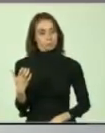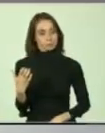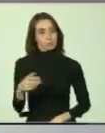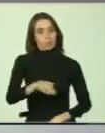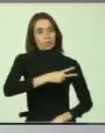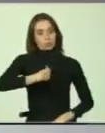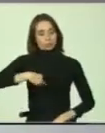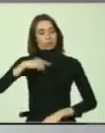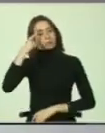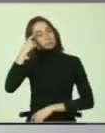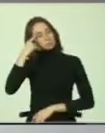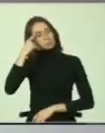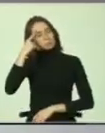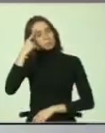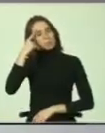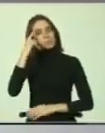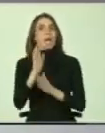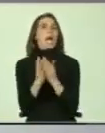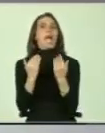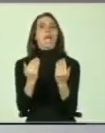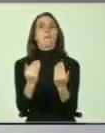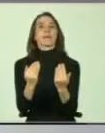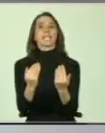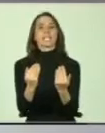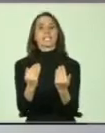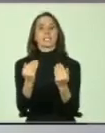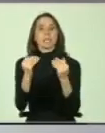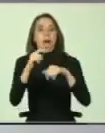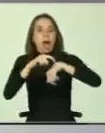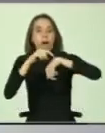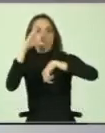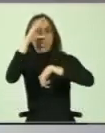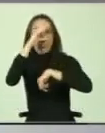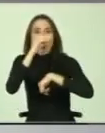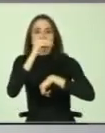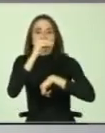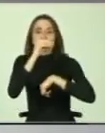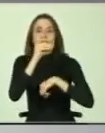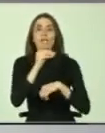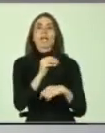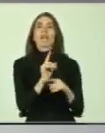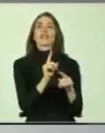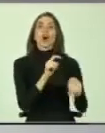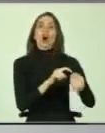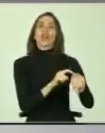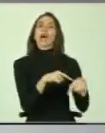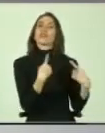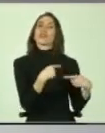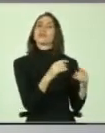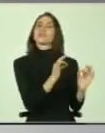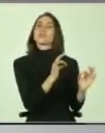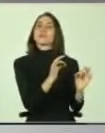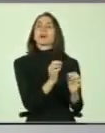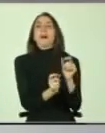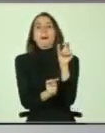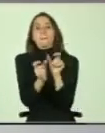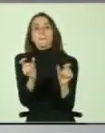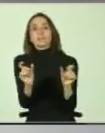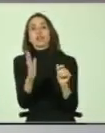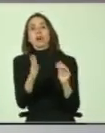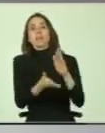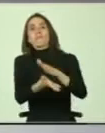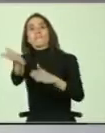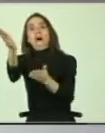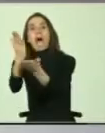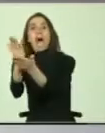nosotros estamos pensando precisamente en emergencias que se producen en la noche, o sea, fuera de los horarios como formales, fuera de los horarios donde la persona puede estar en su